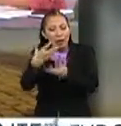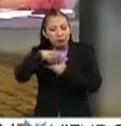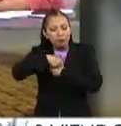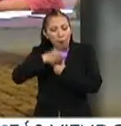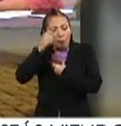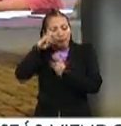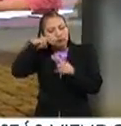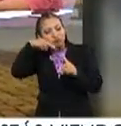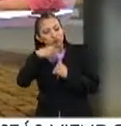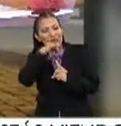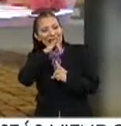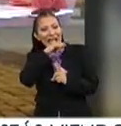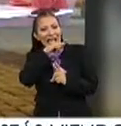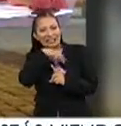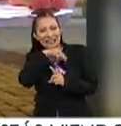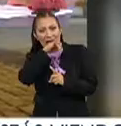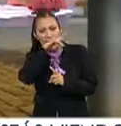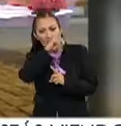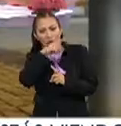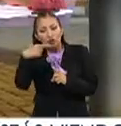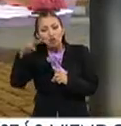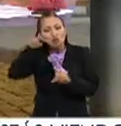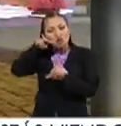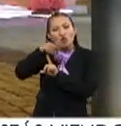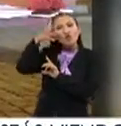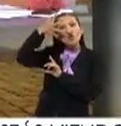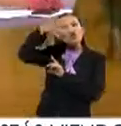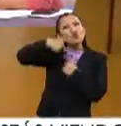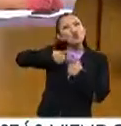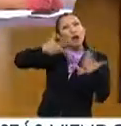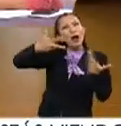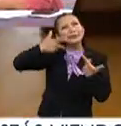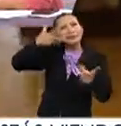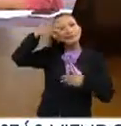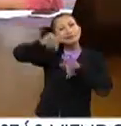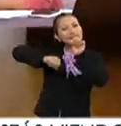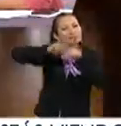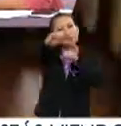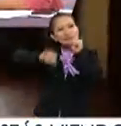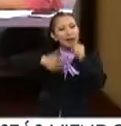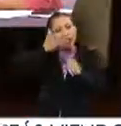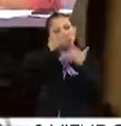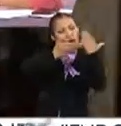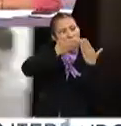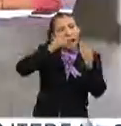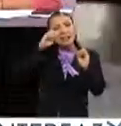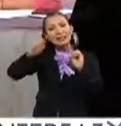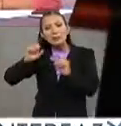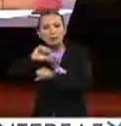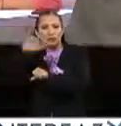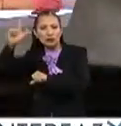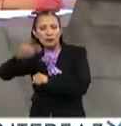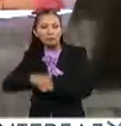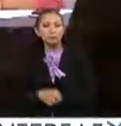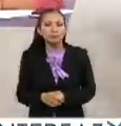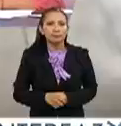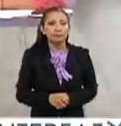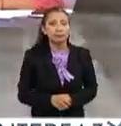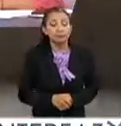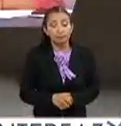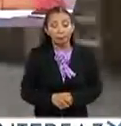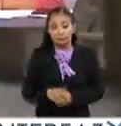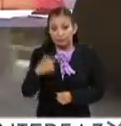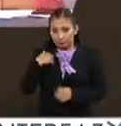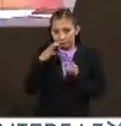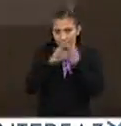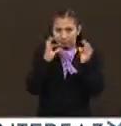tu perspectiva como ingeniero y también tu perspectiva de tu futuro y lo que puedes lograr en tanto académica como profesionalmente? Bueno, yo lo que